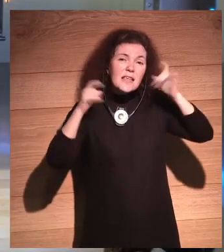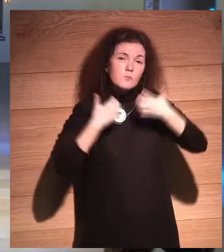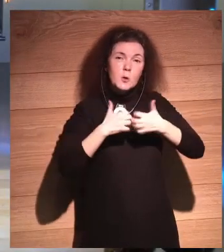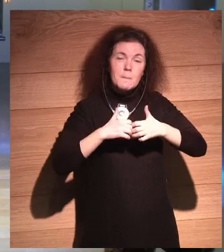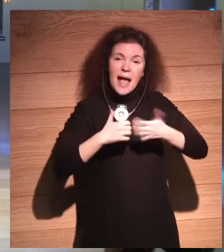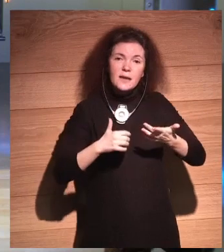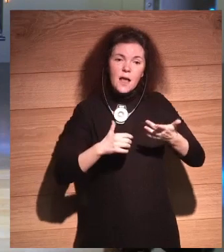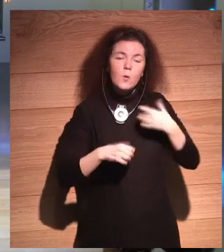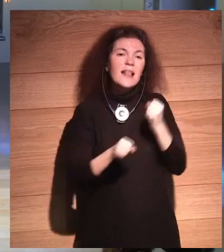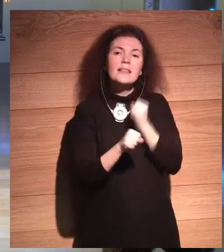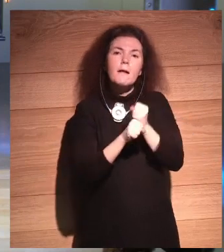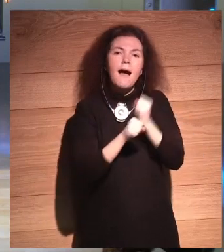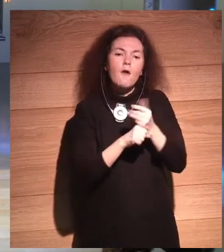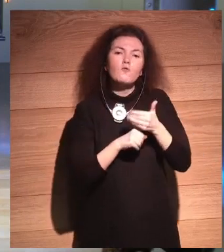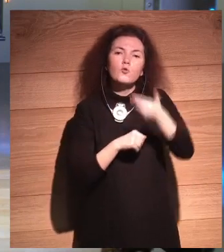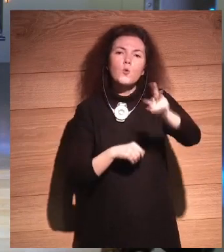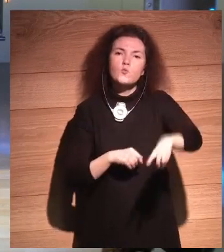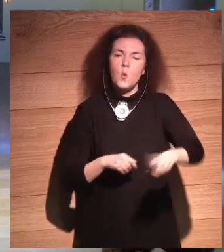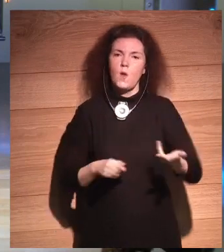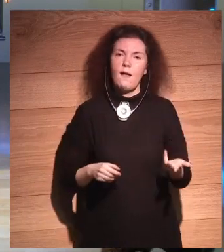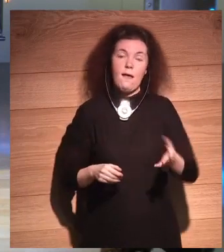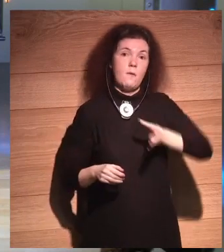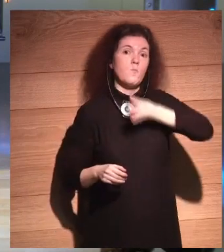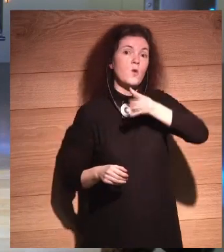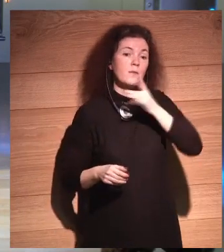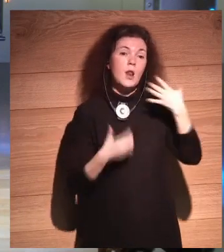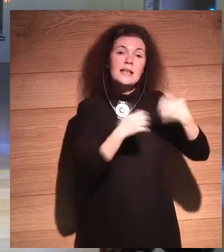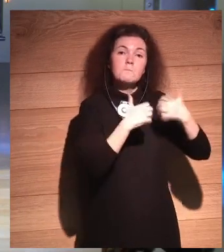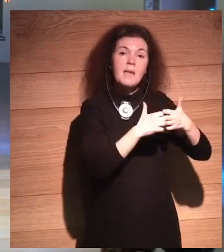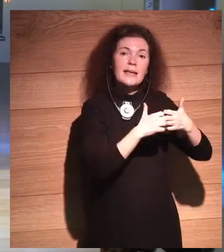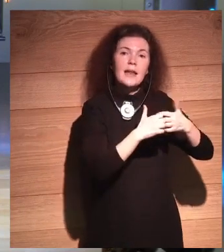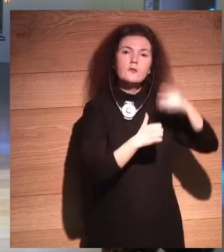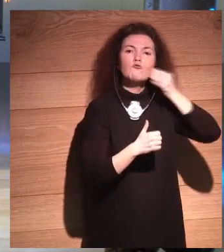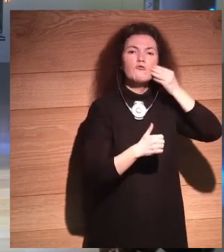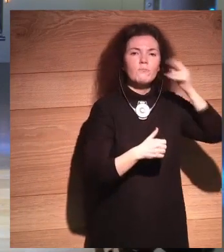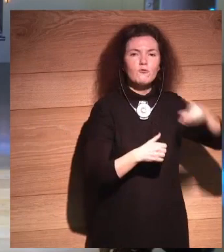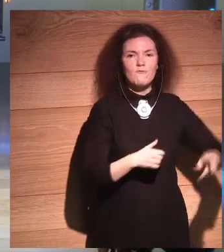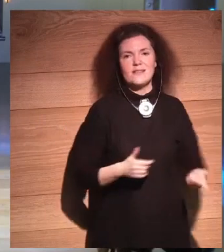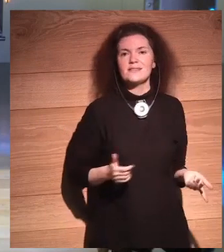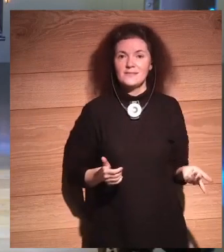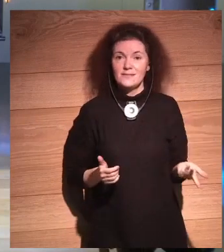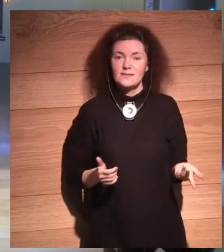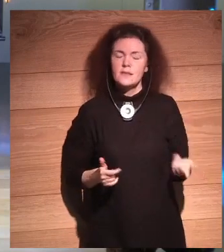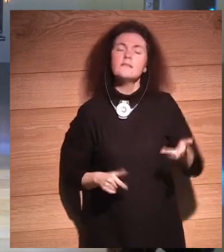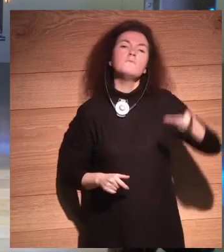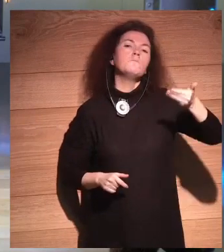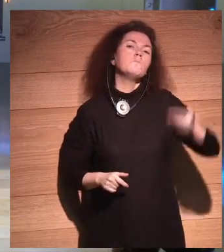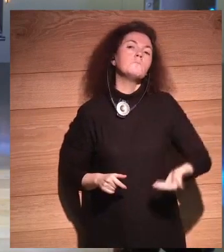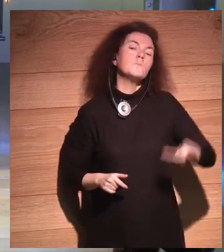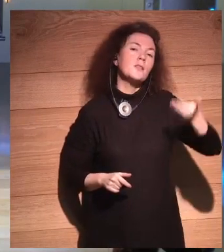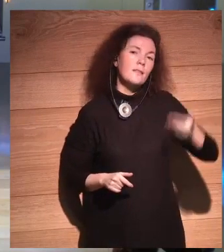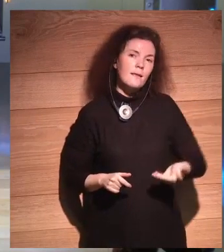van a tener un puesto de trabajo en su vida. Porque las máquinas ya no son estúpidas. Es muy importante